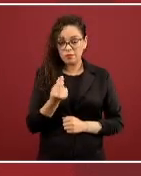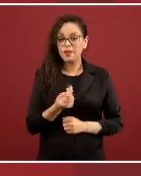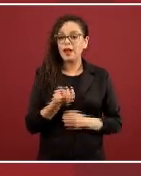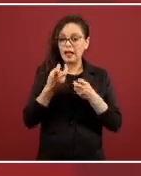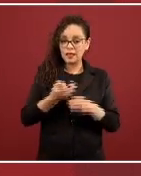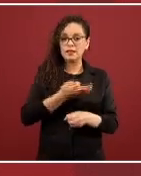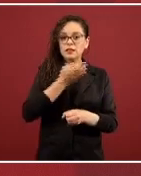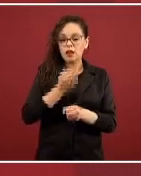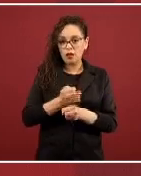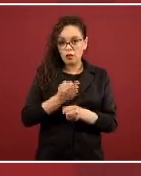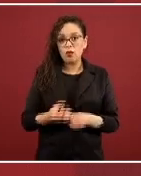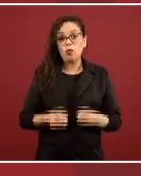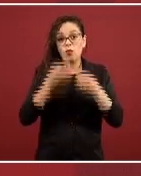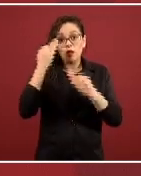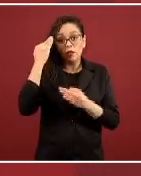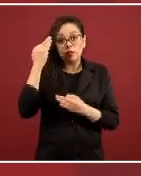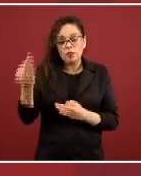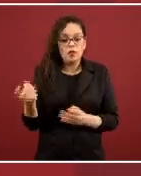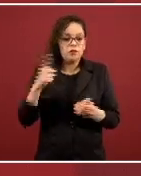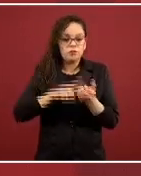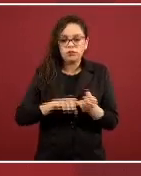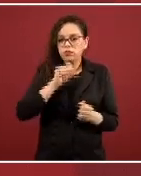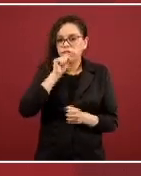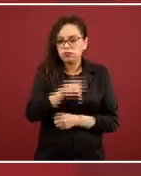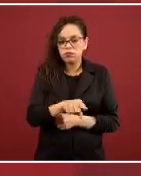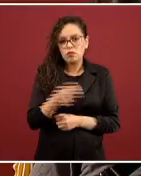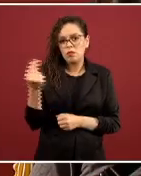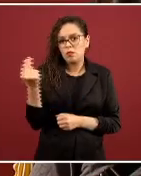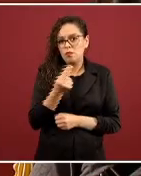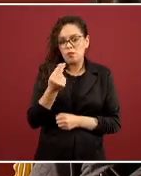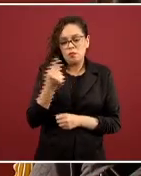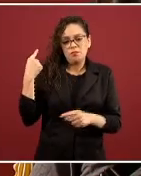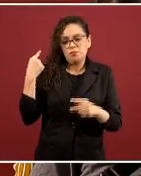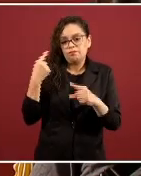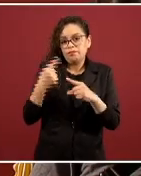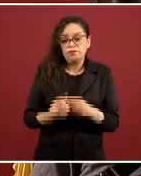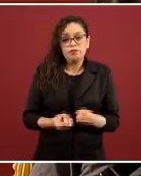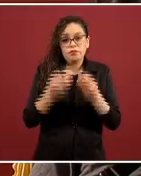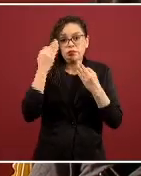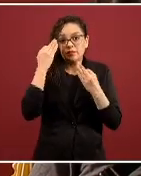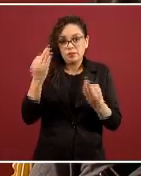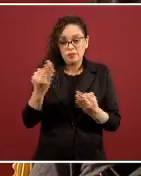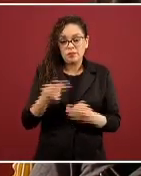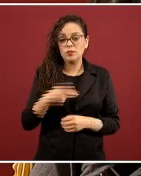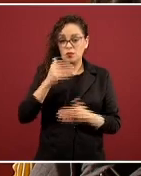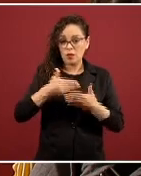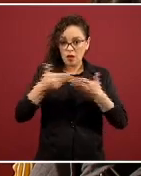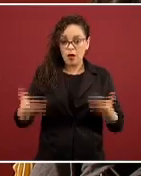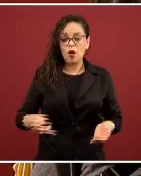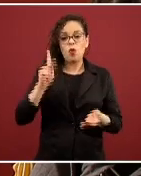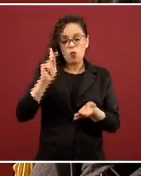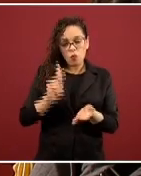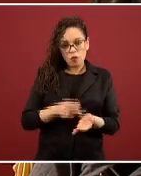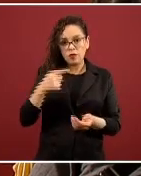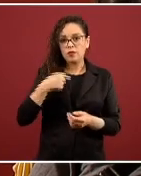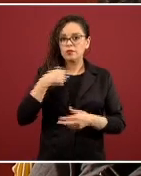indispensable en que se requieren. Entonces, hacemos un llamado nuevamente, toda aquella persona